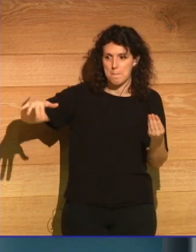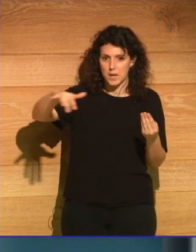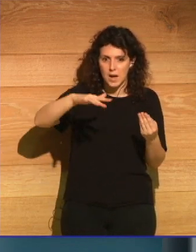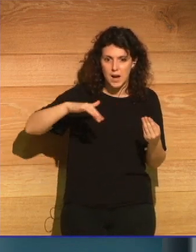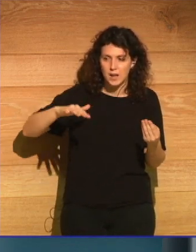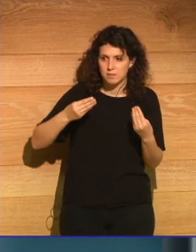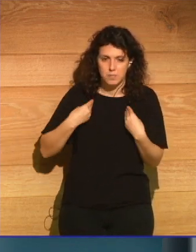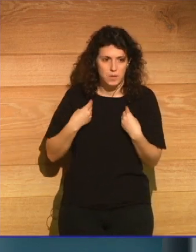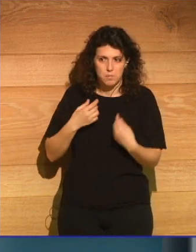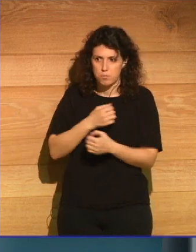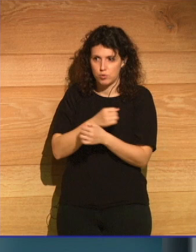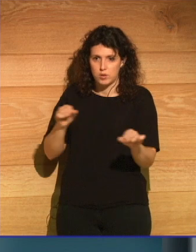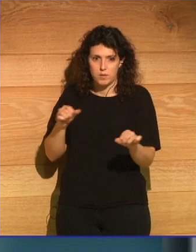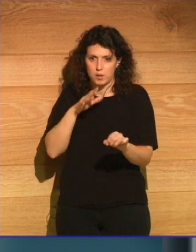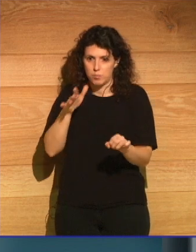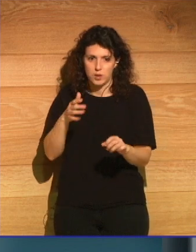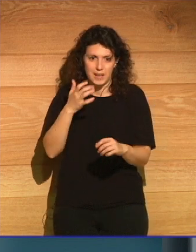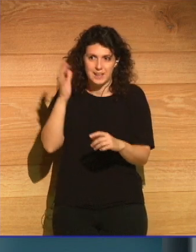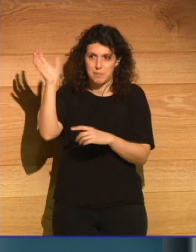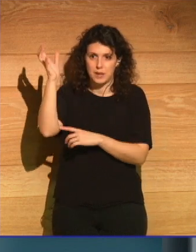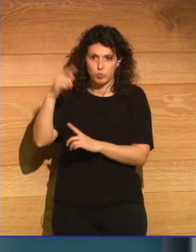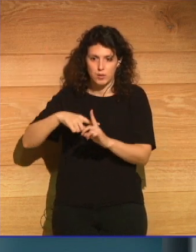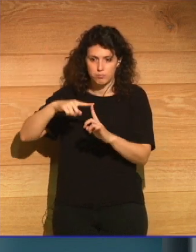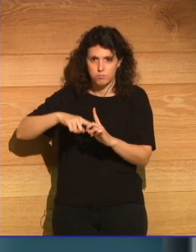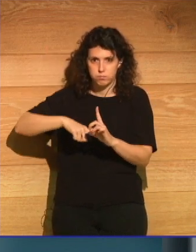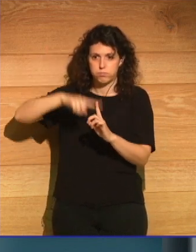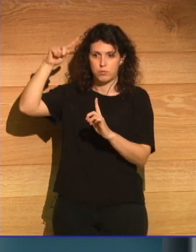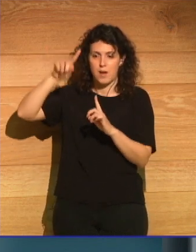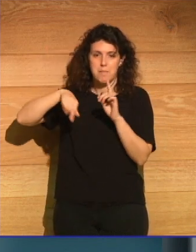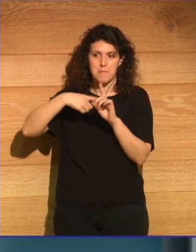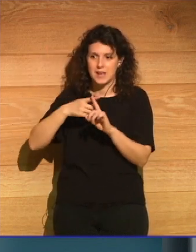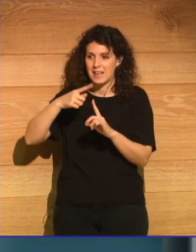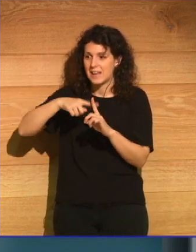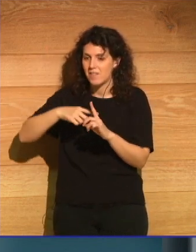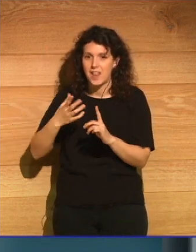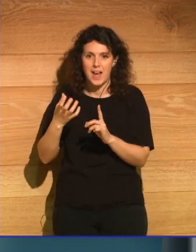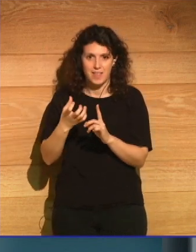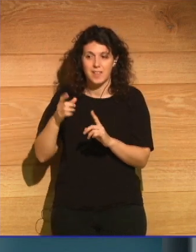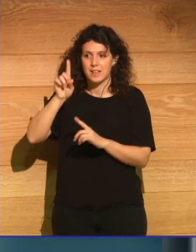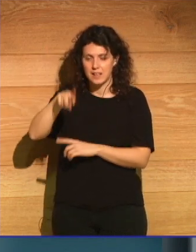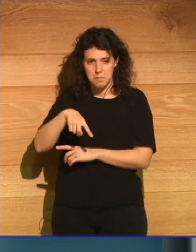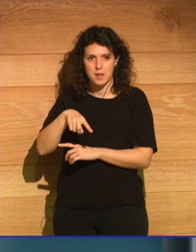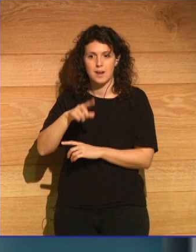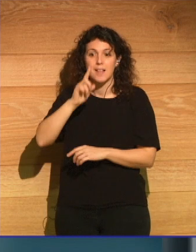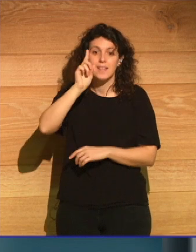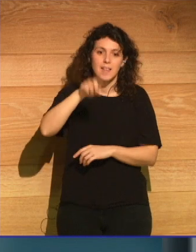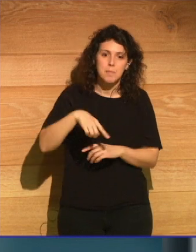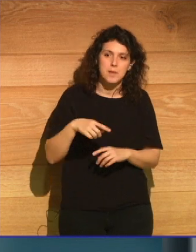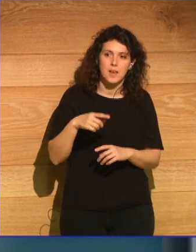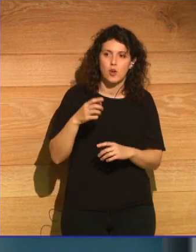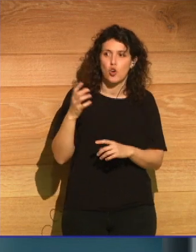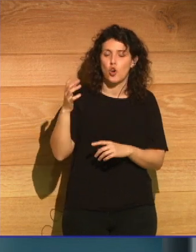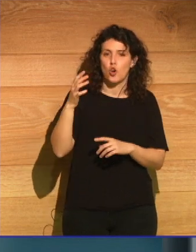Porque están subiendo las temperaturas y el nivel de la acidez, pero también están siendo privados de